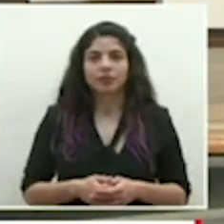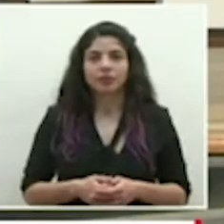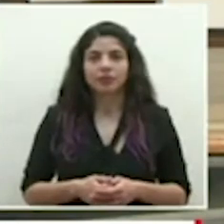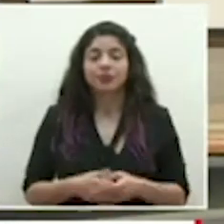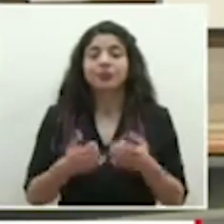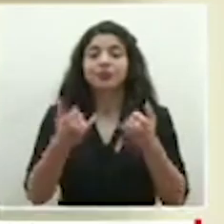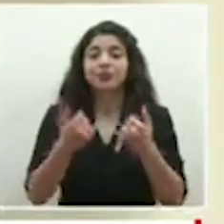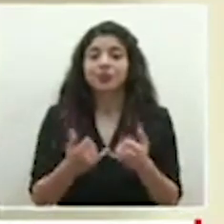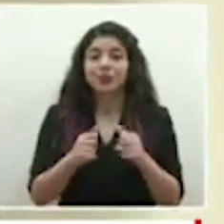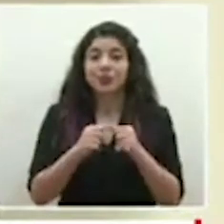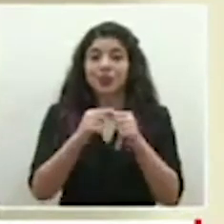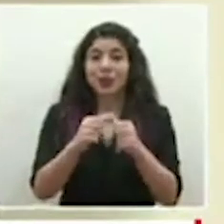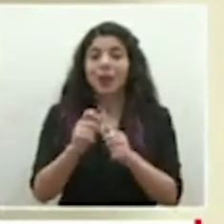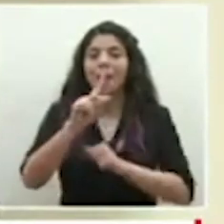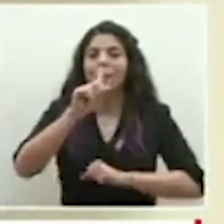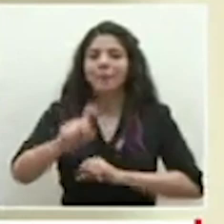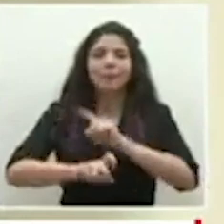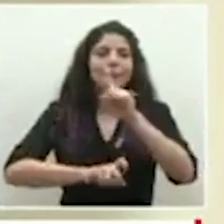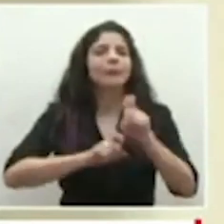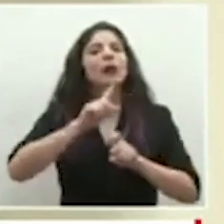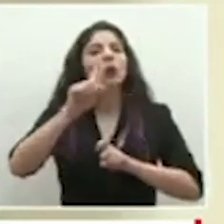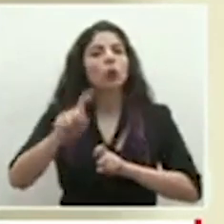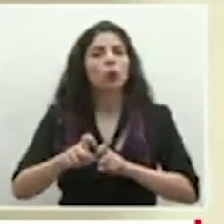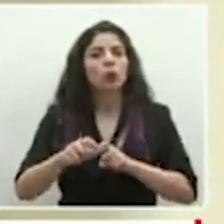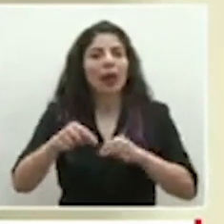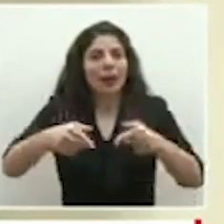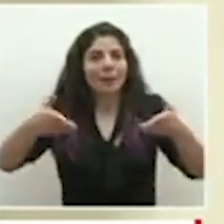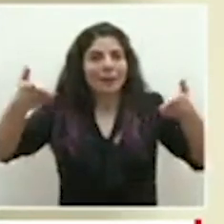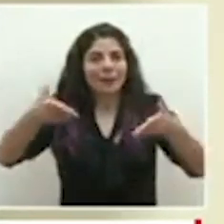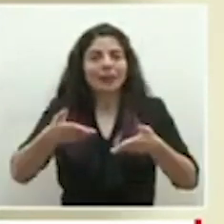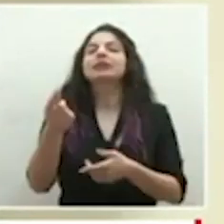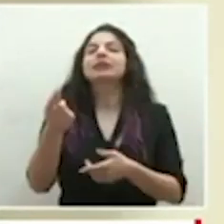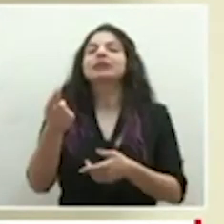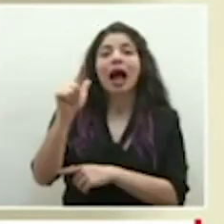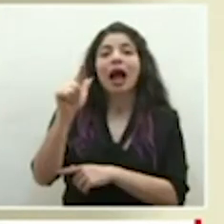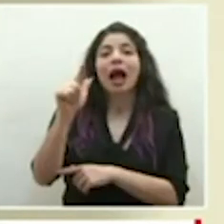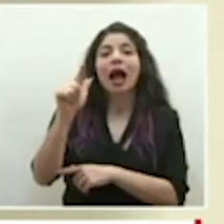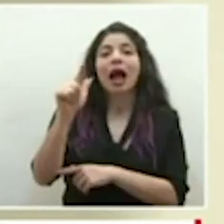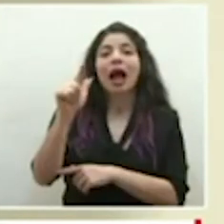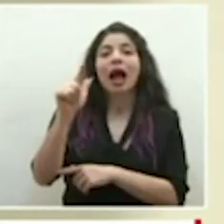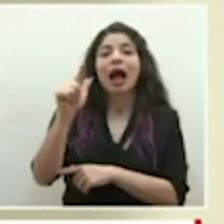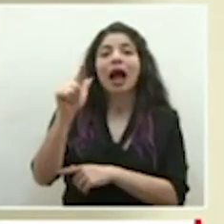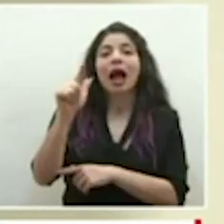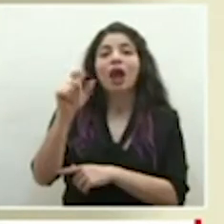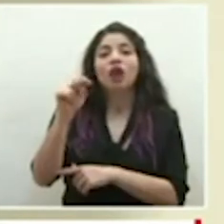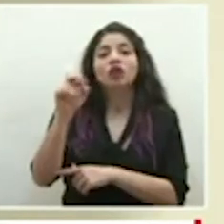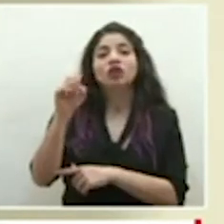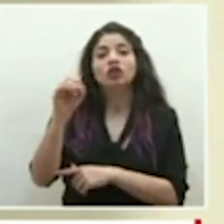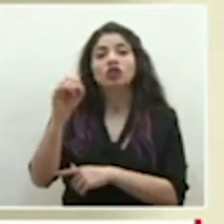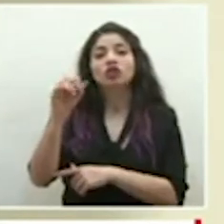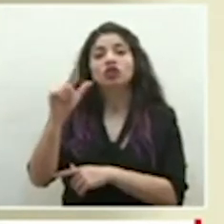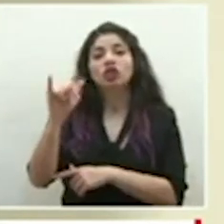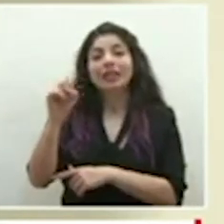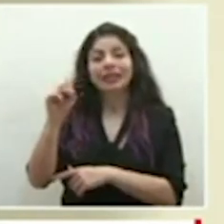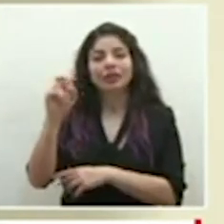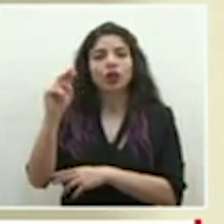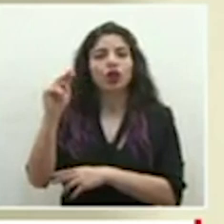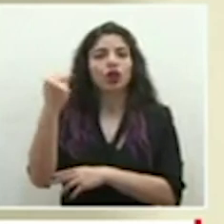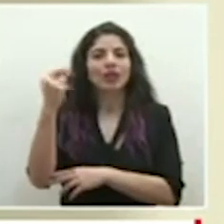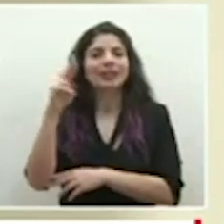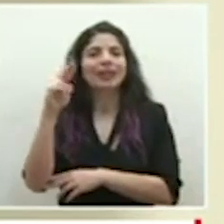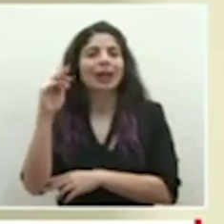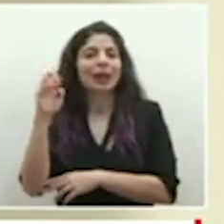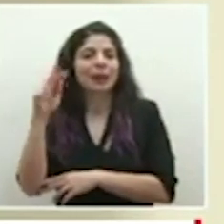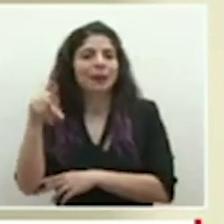Continuamos con el periodo de consultas presenciales. Invitamos al compañero Alonso Solís de Noticias Repretel